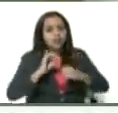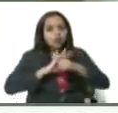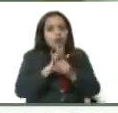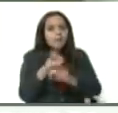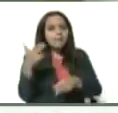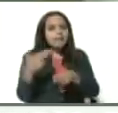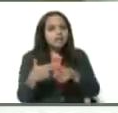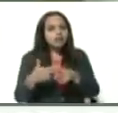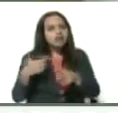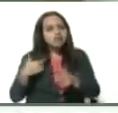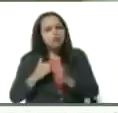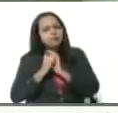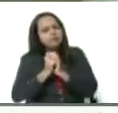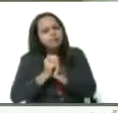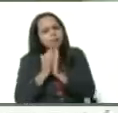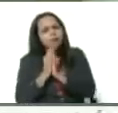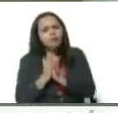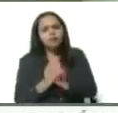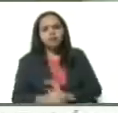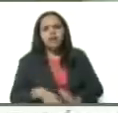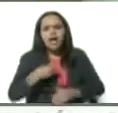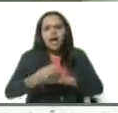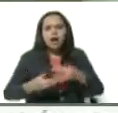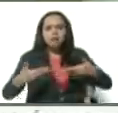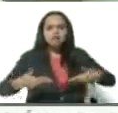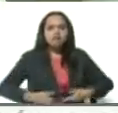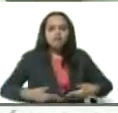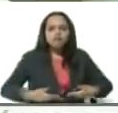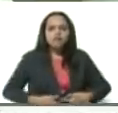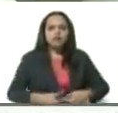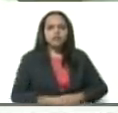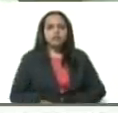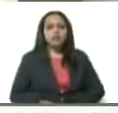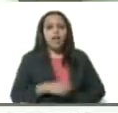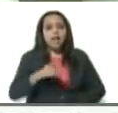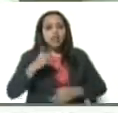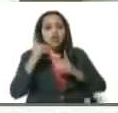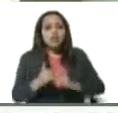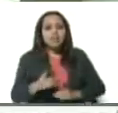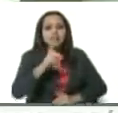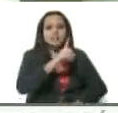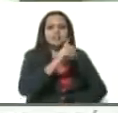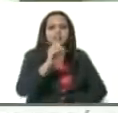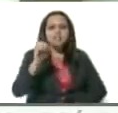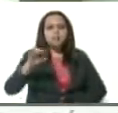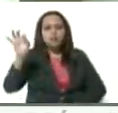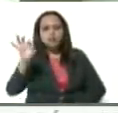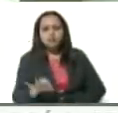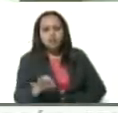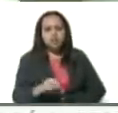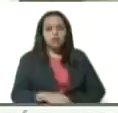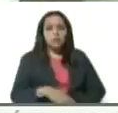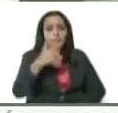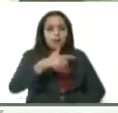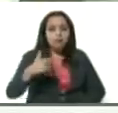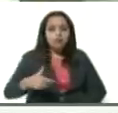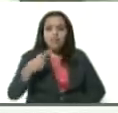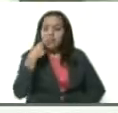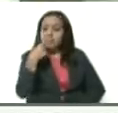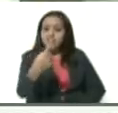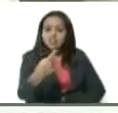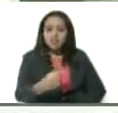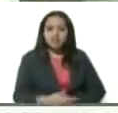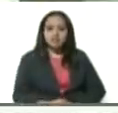Yo se lo pido. Que hagamos un gran esfuerzo. Esto debería ser 100% de la gente que diga,